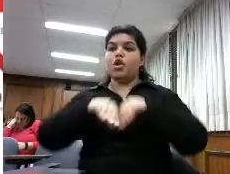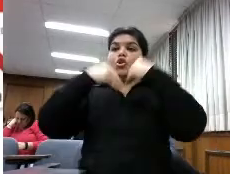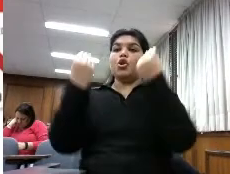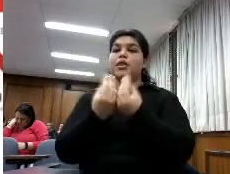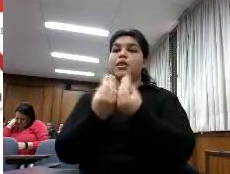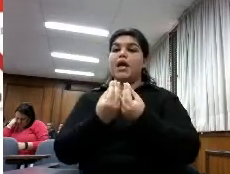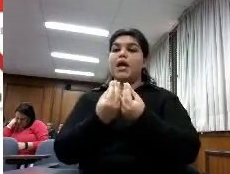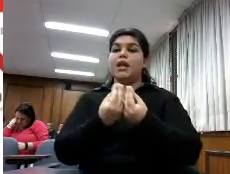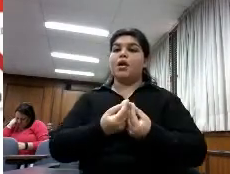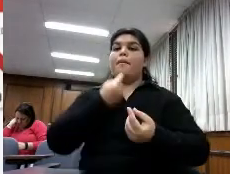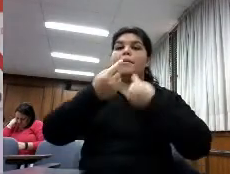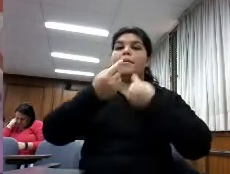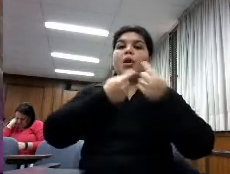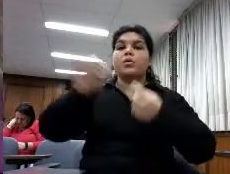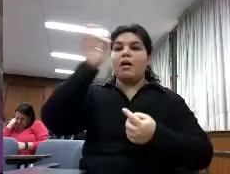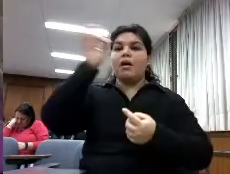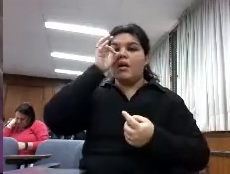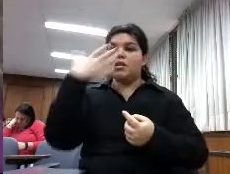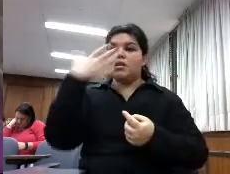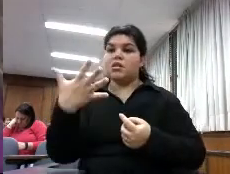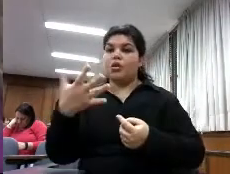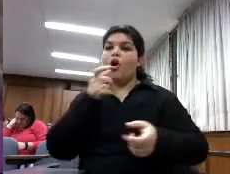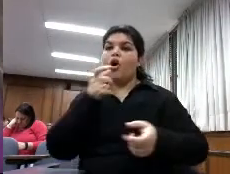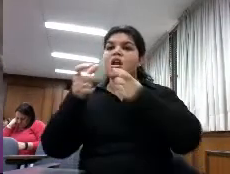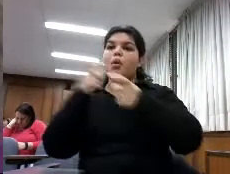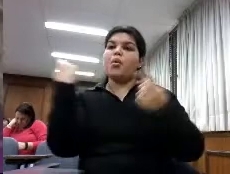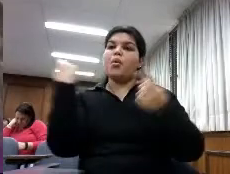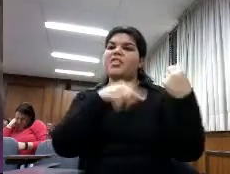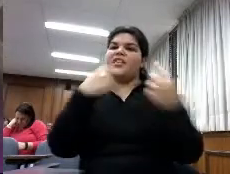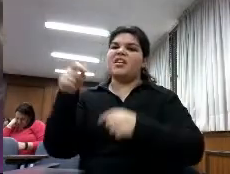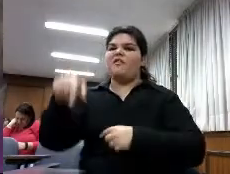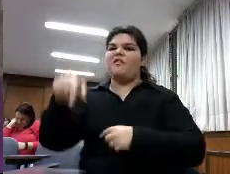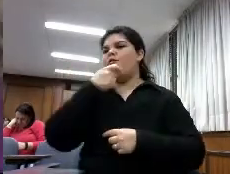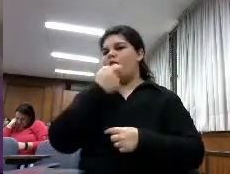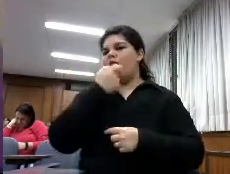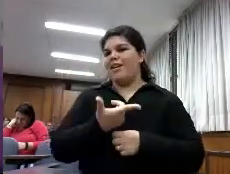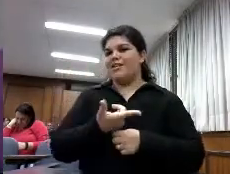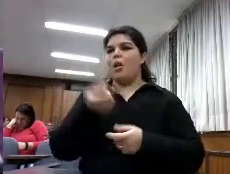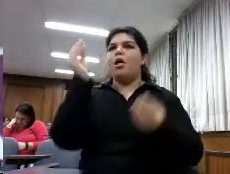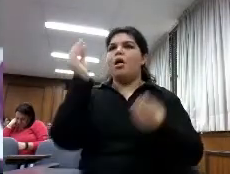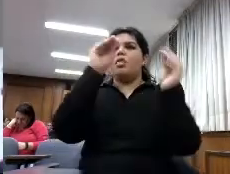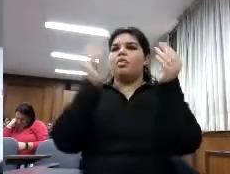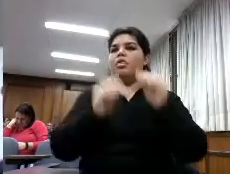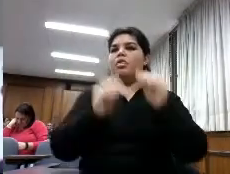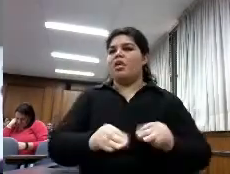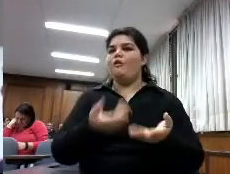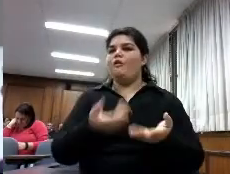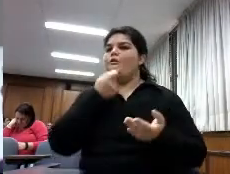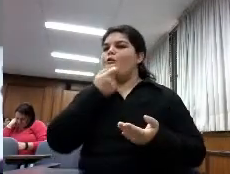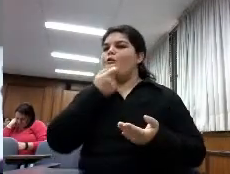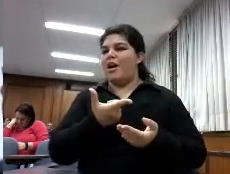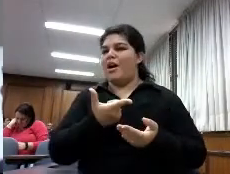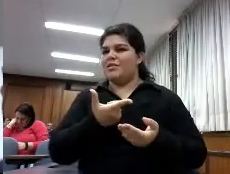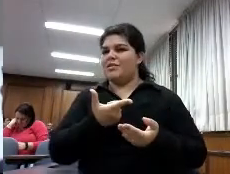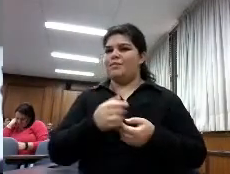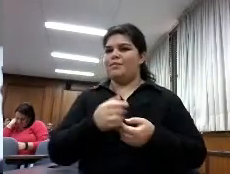de respuestas múltiples con lo cual era bastante sencillo de completar no había respuestas abiertas